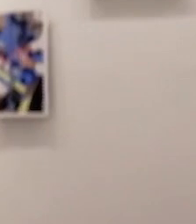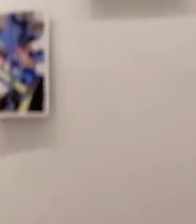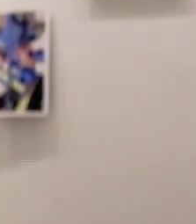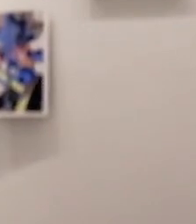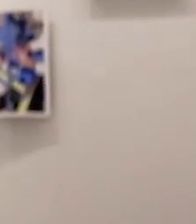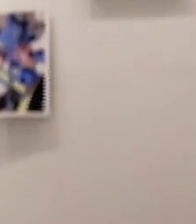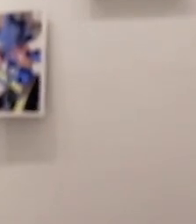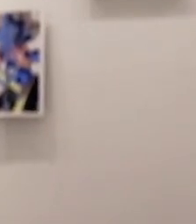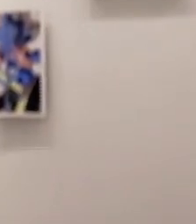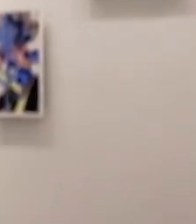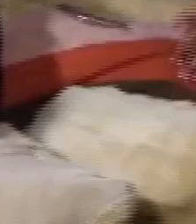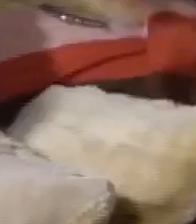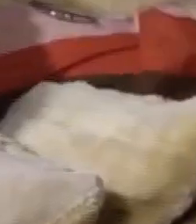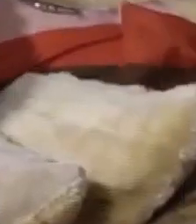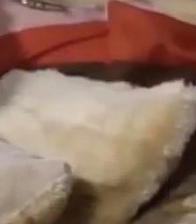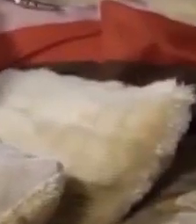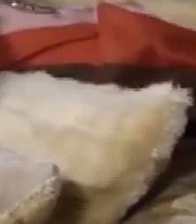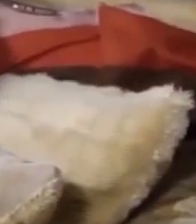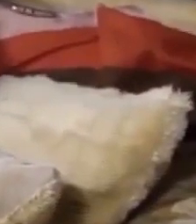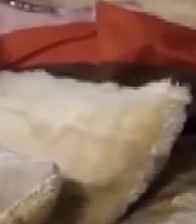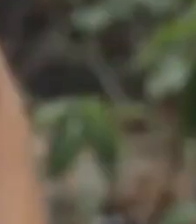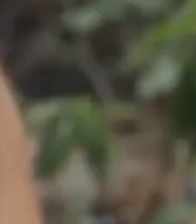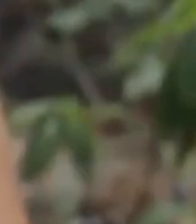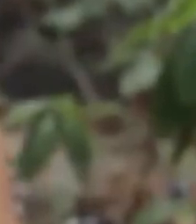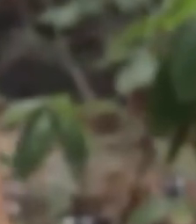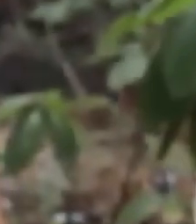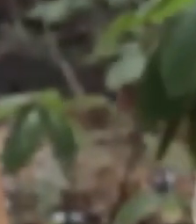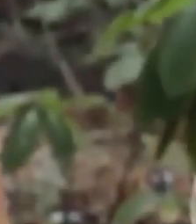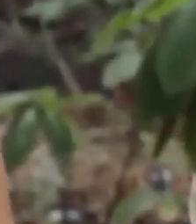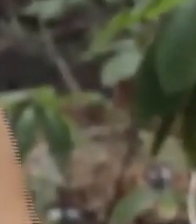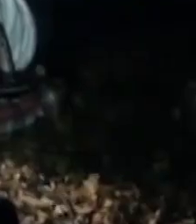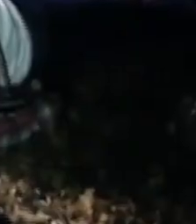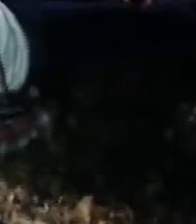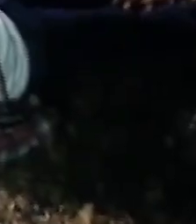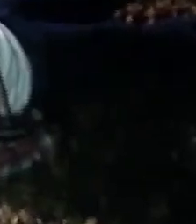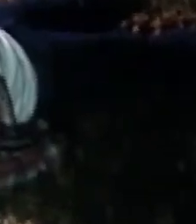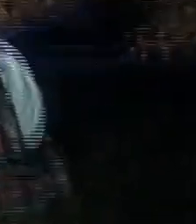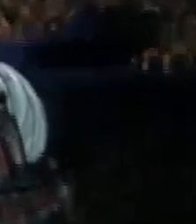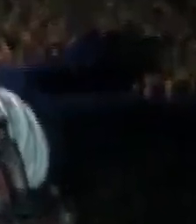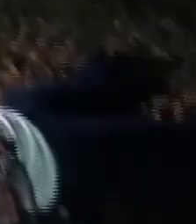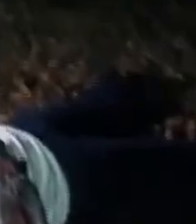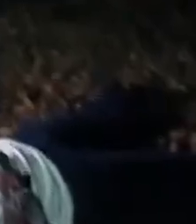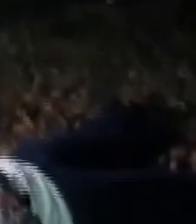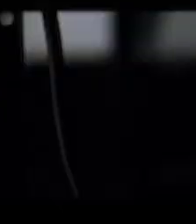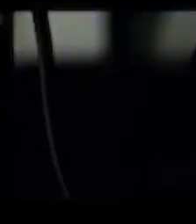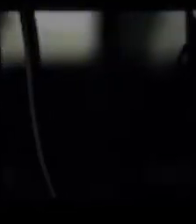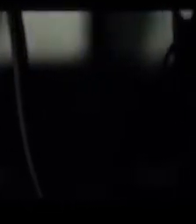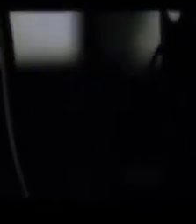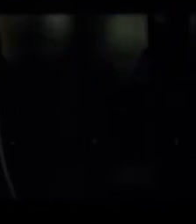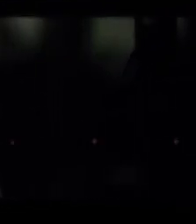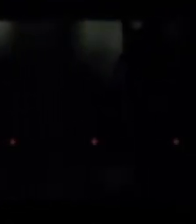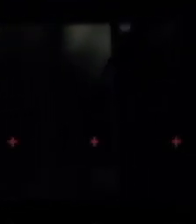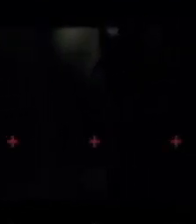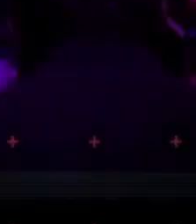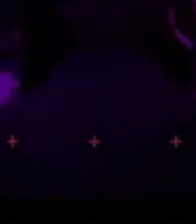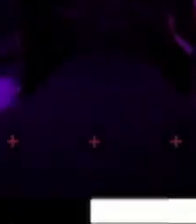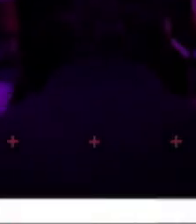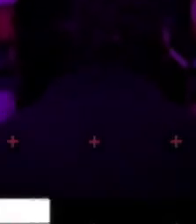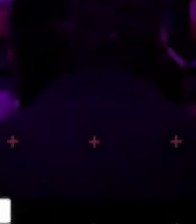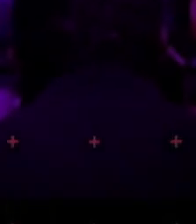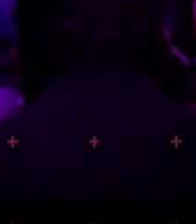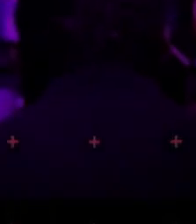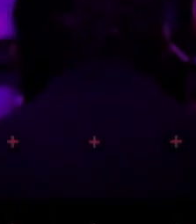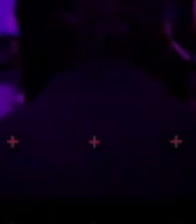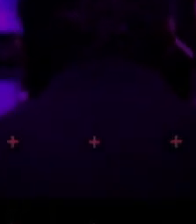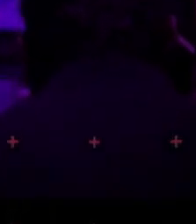departamento fue muy buena porque nos supimos entender. El jueves 17 de junio a las 9 y 15 de la